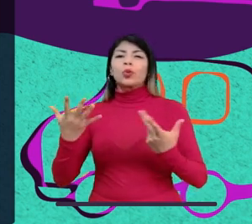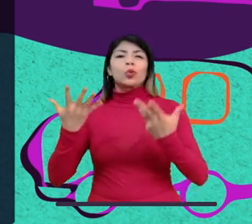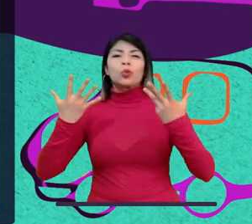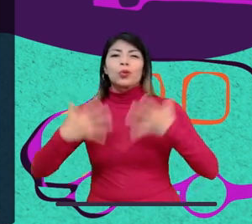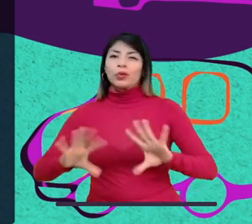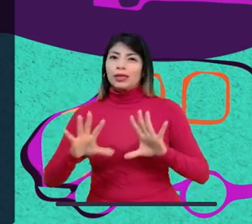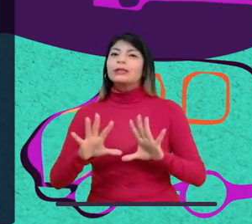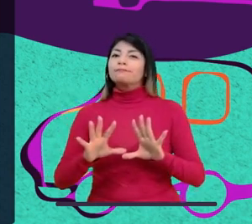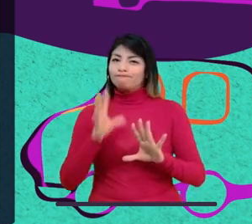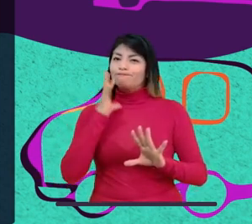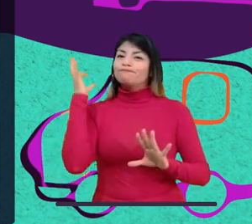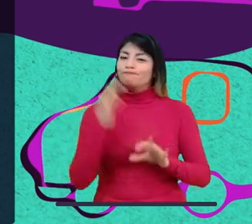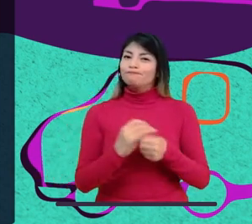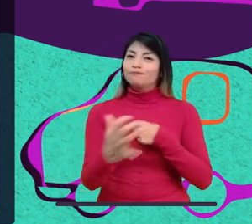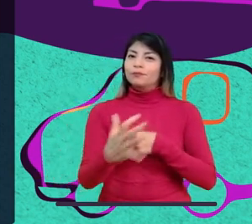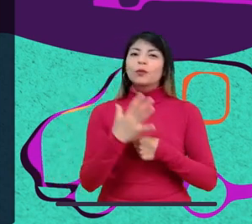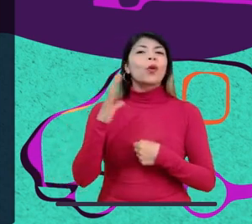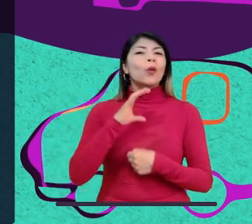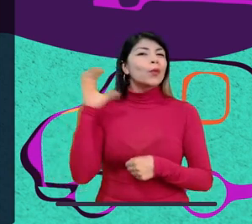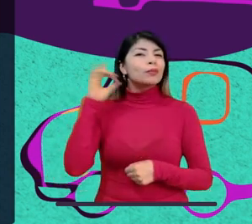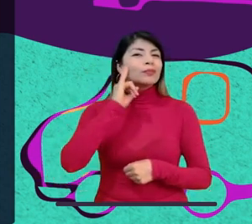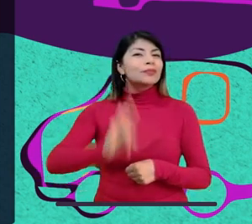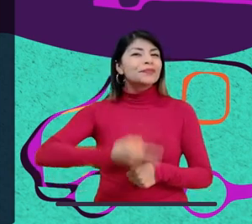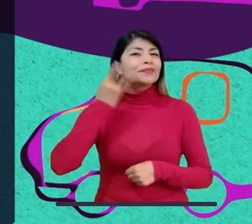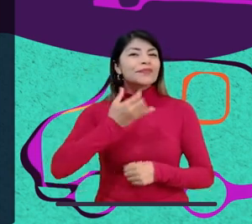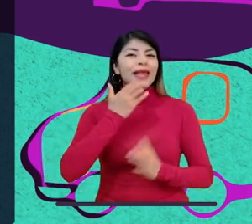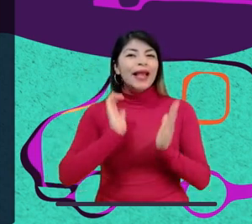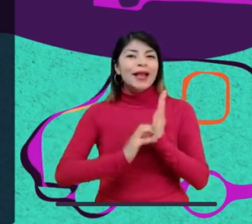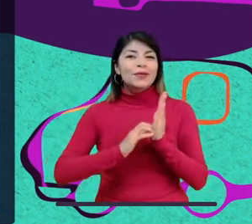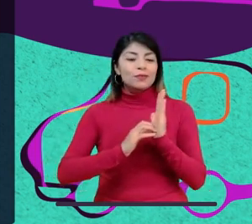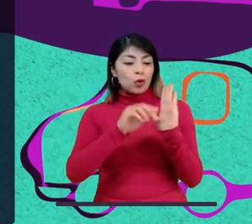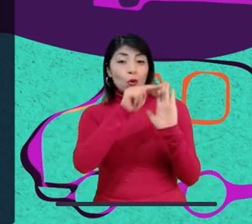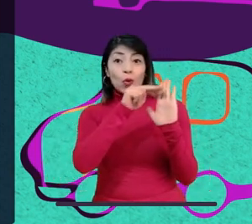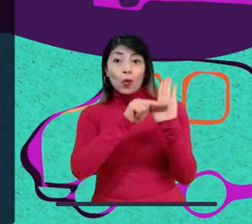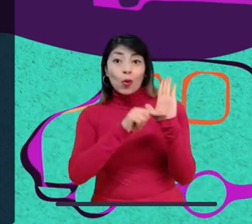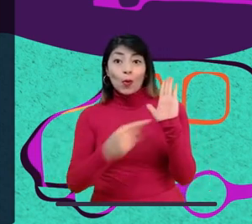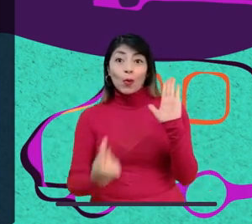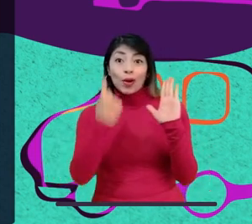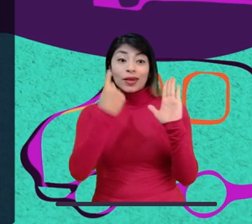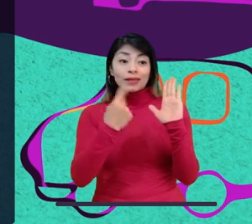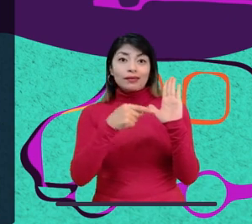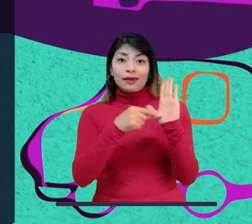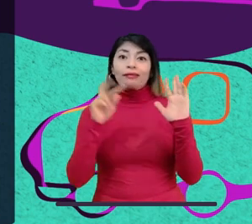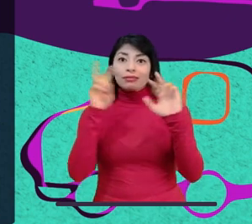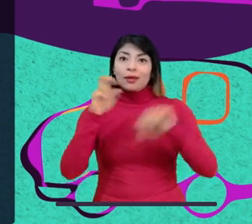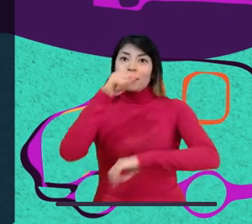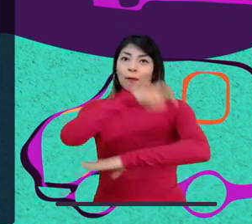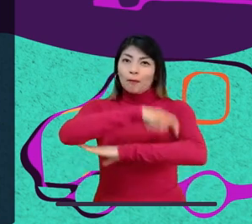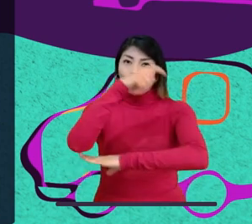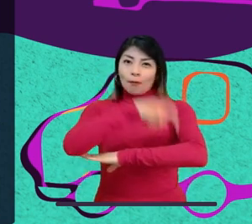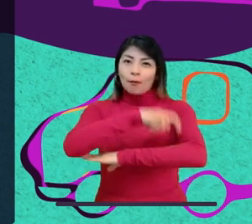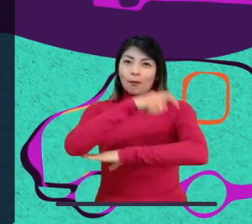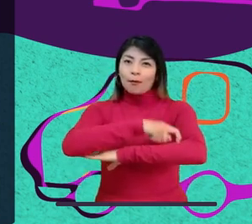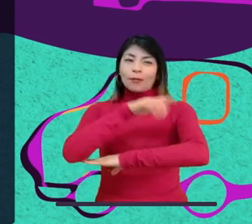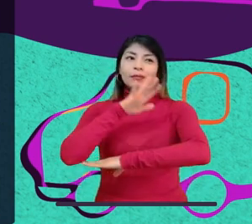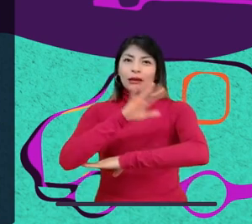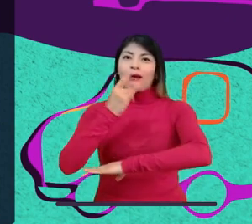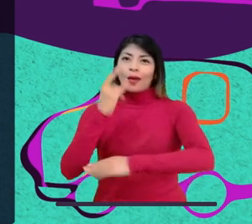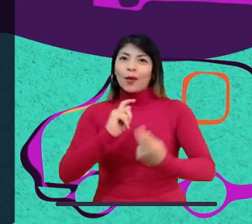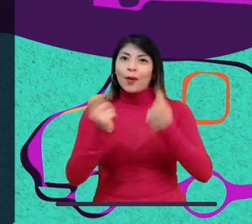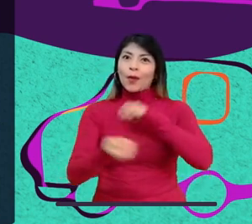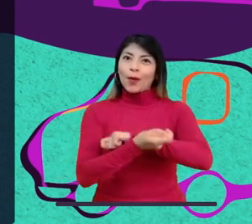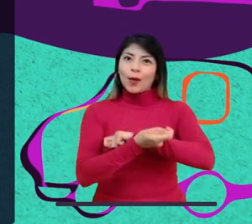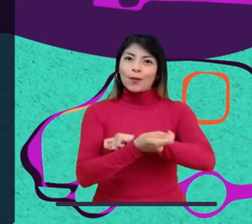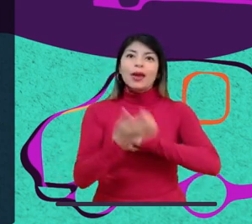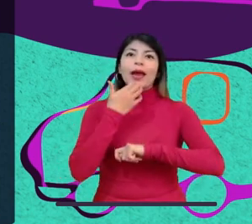eso se demuestra cuando, por ejemplo, no quieren cambiar una política energética del petróleo, de